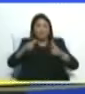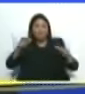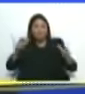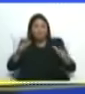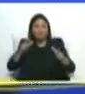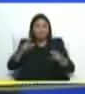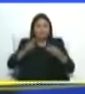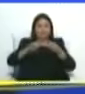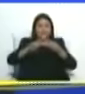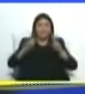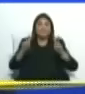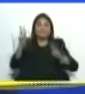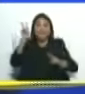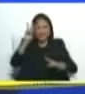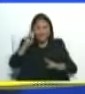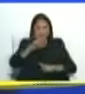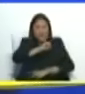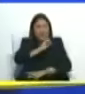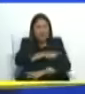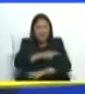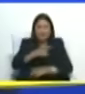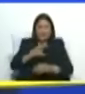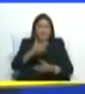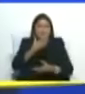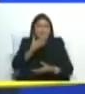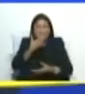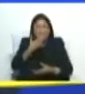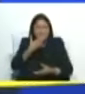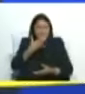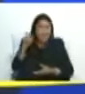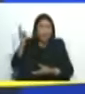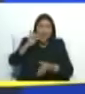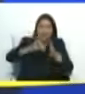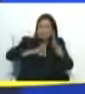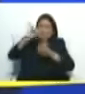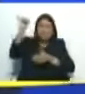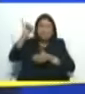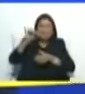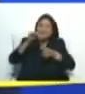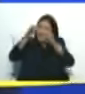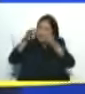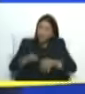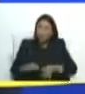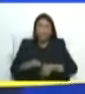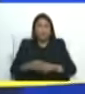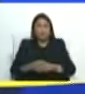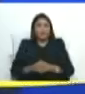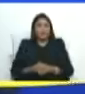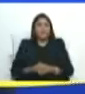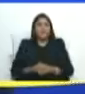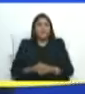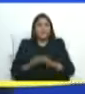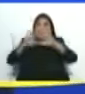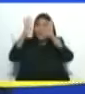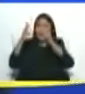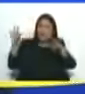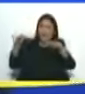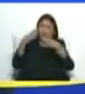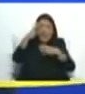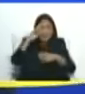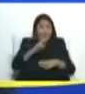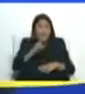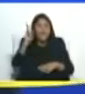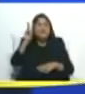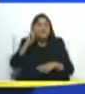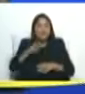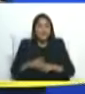prosperidad el fortalecimiento de Venezuela como un país potencia respetado en el mundo pero